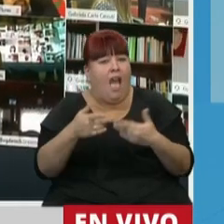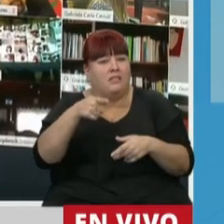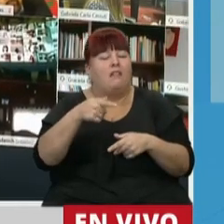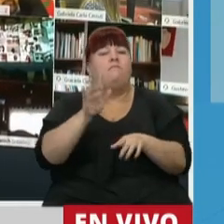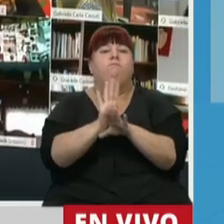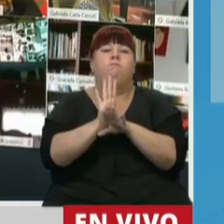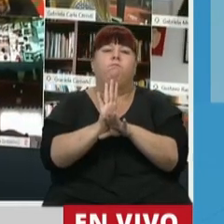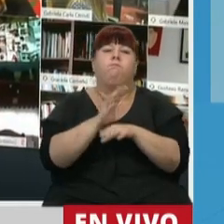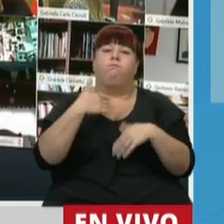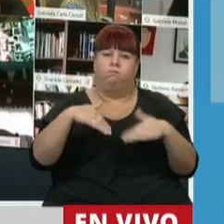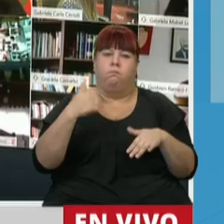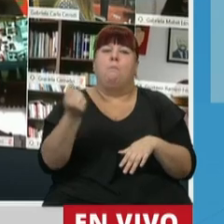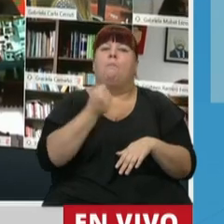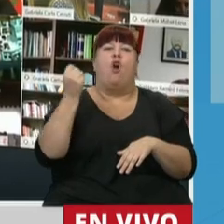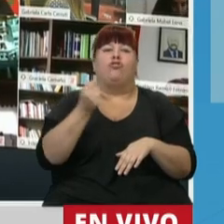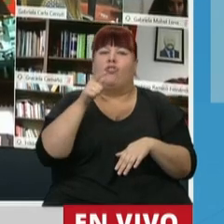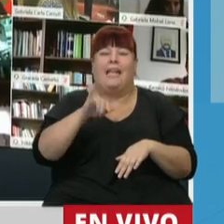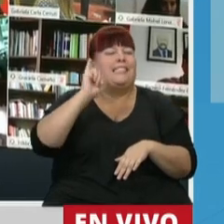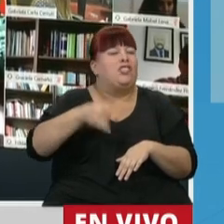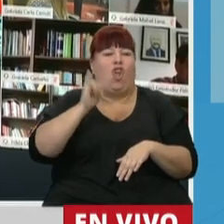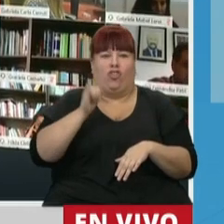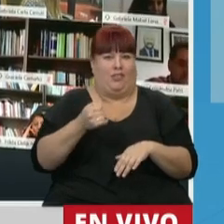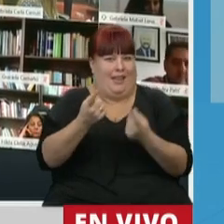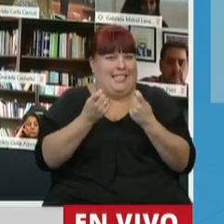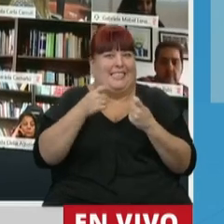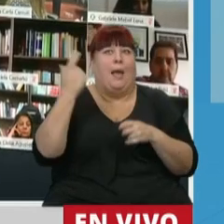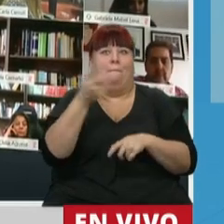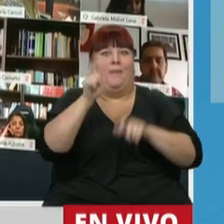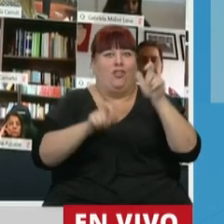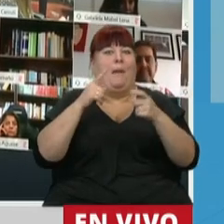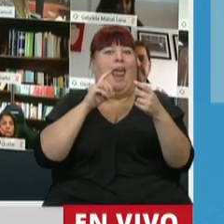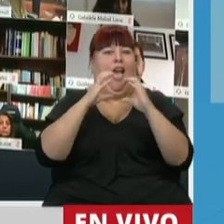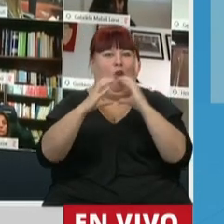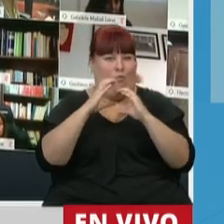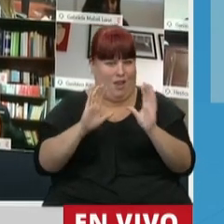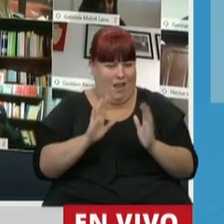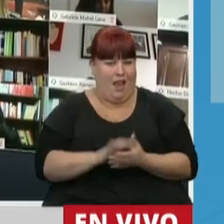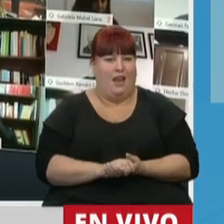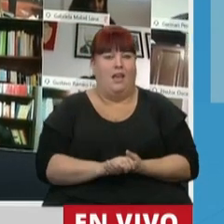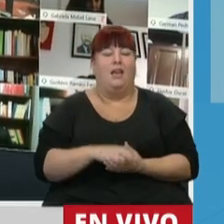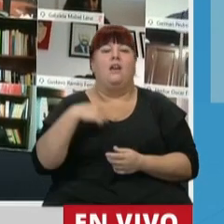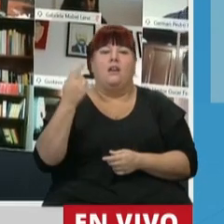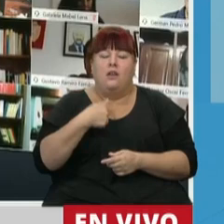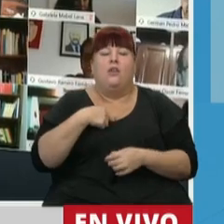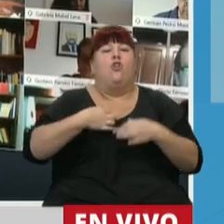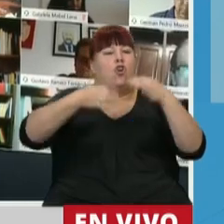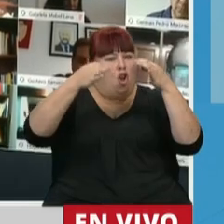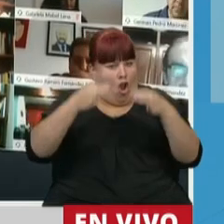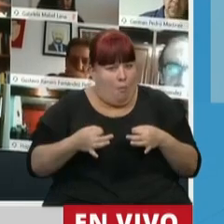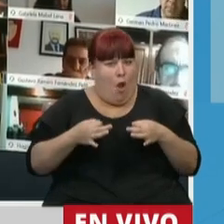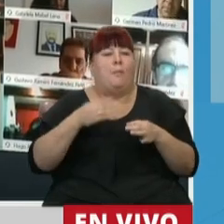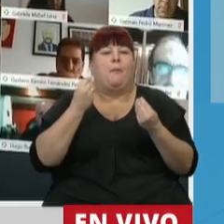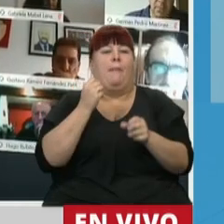presentado como un elemento de condición necesaria. Y entonces hemos hecho un compromiso